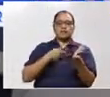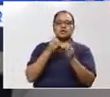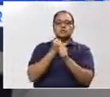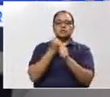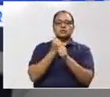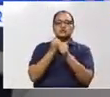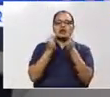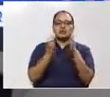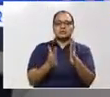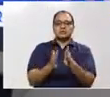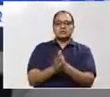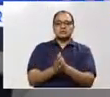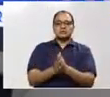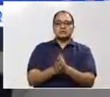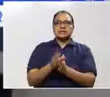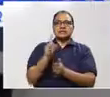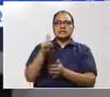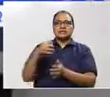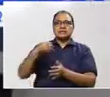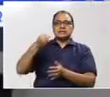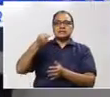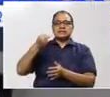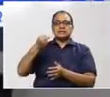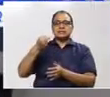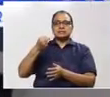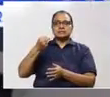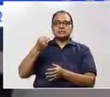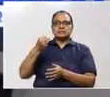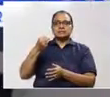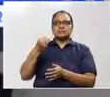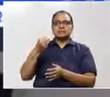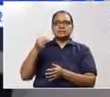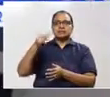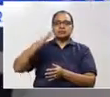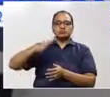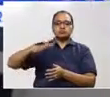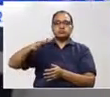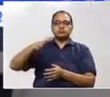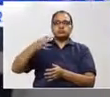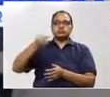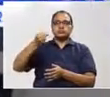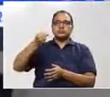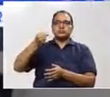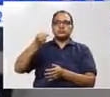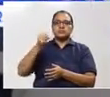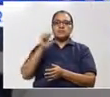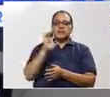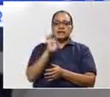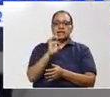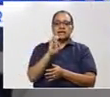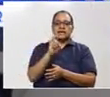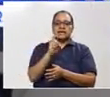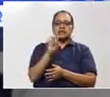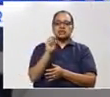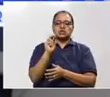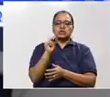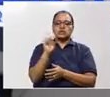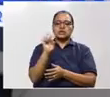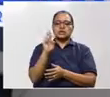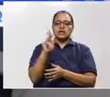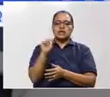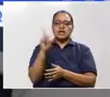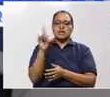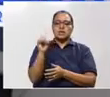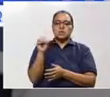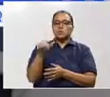sector público. Quedaría pendiente la parte del sector exonerado y la parte de la maquilidad, aquellos